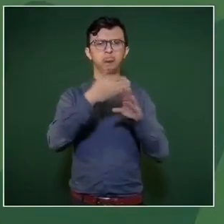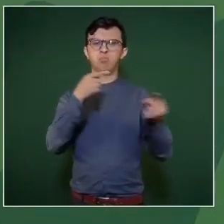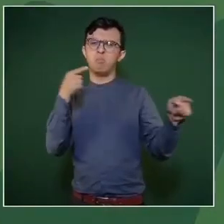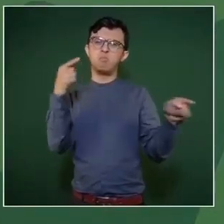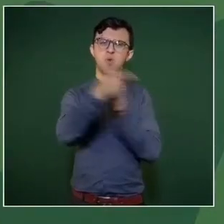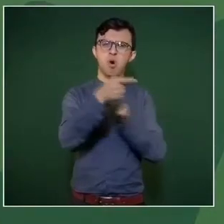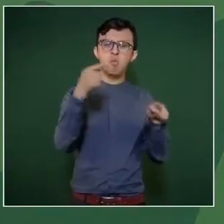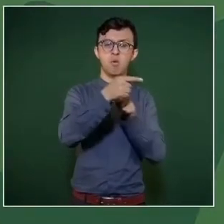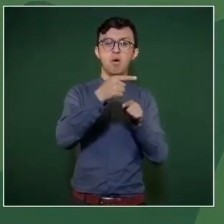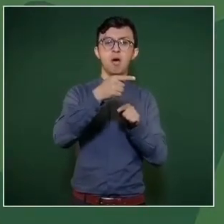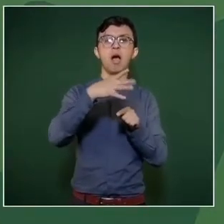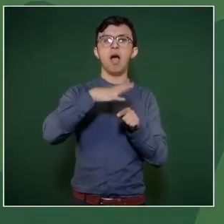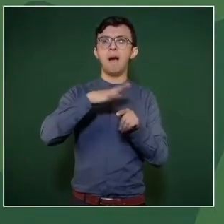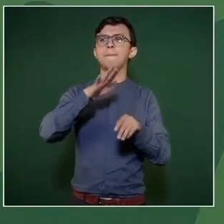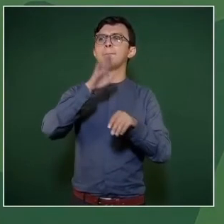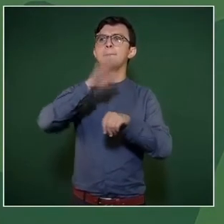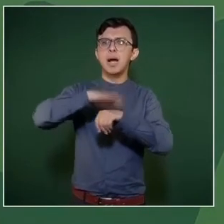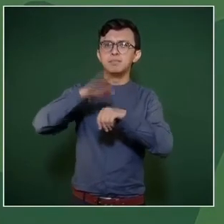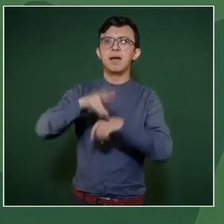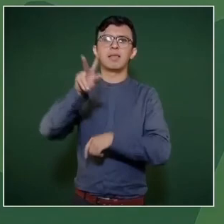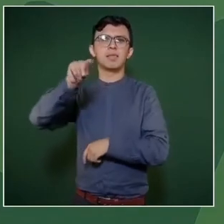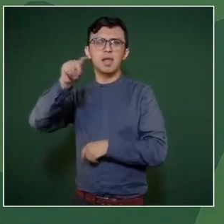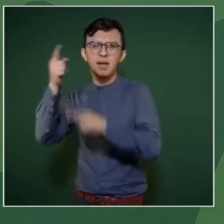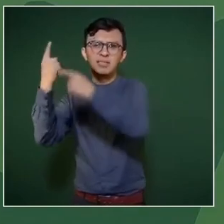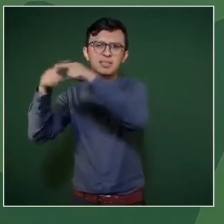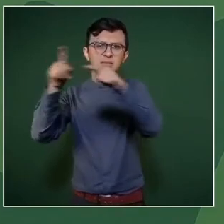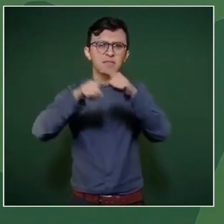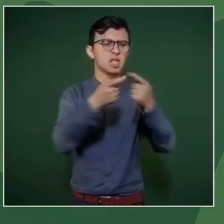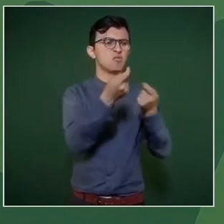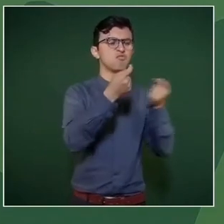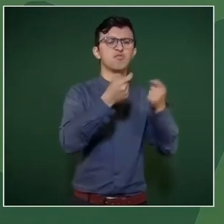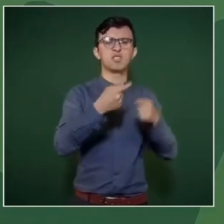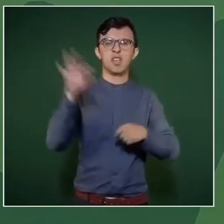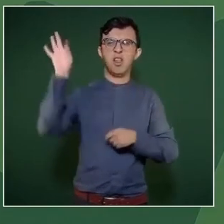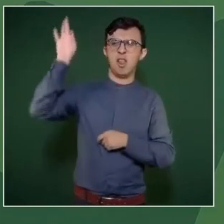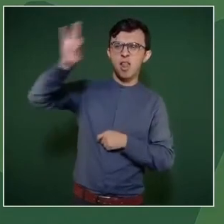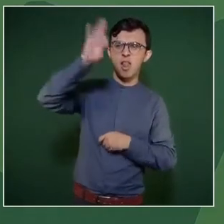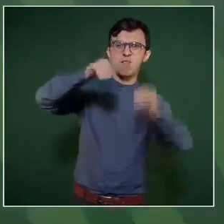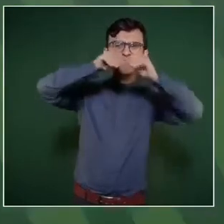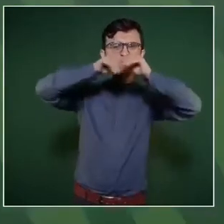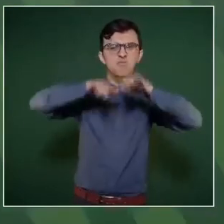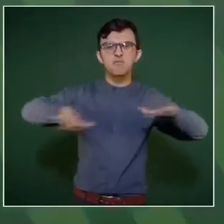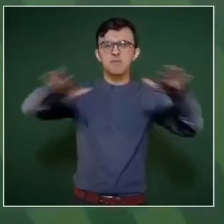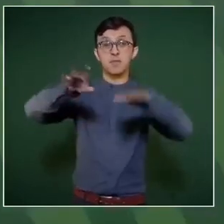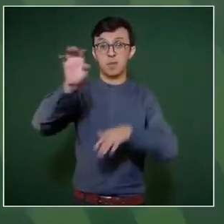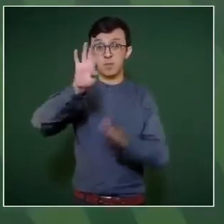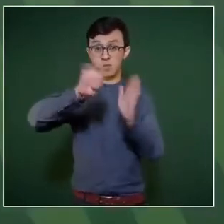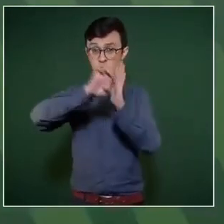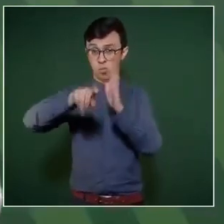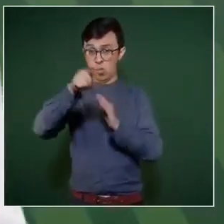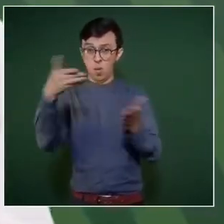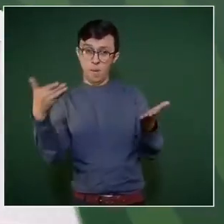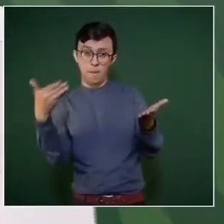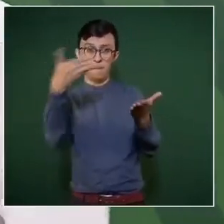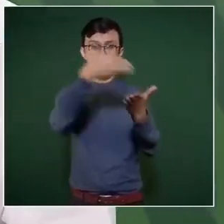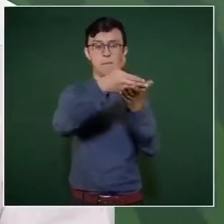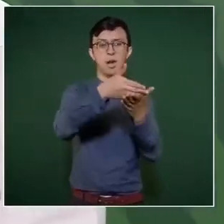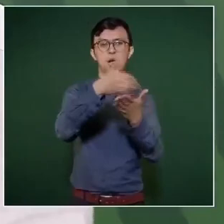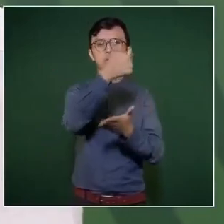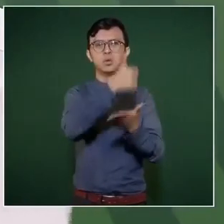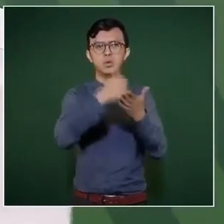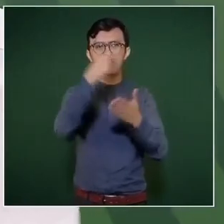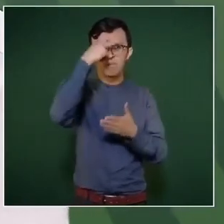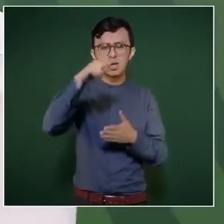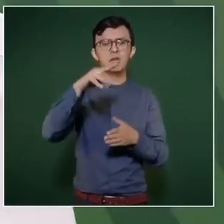donde tienen más control de los medios, ustedes van a la Ciudad de México y van cambiando